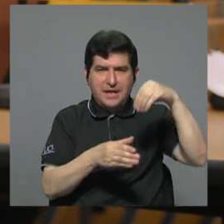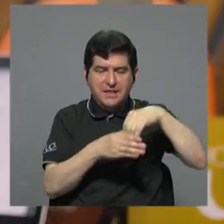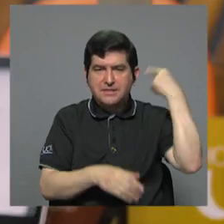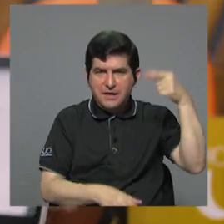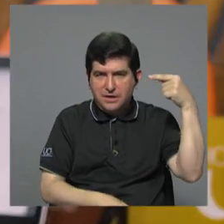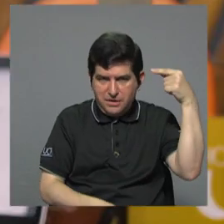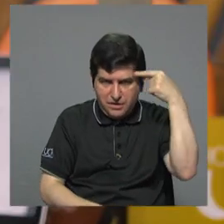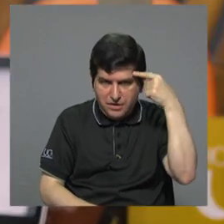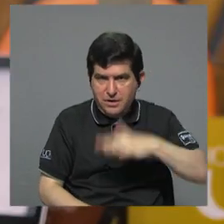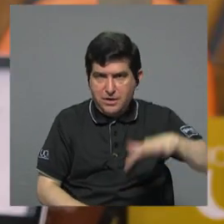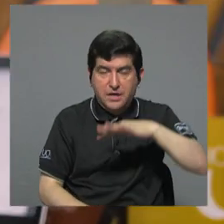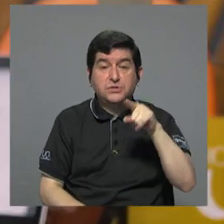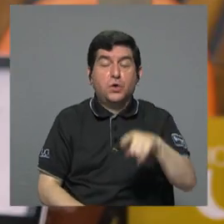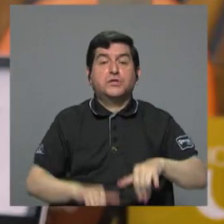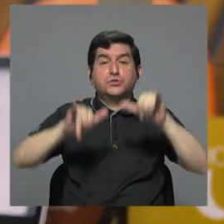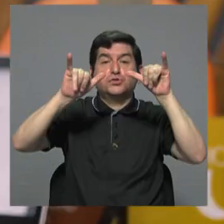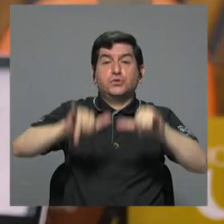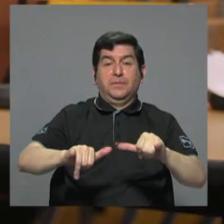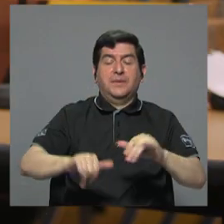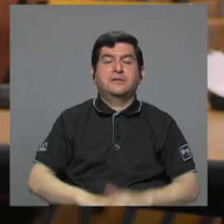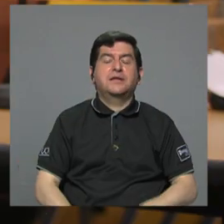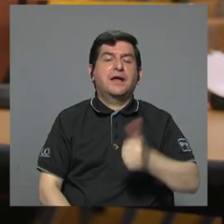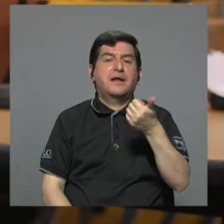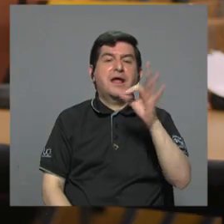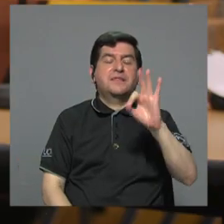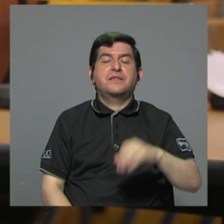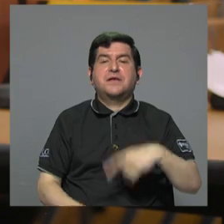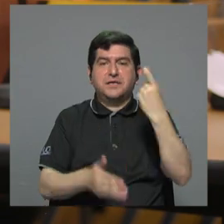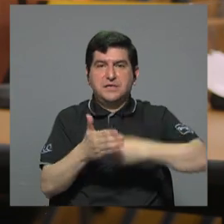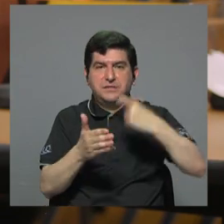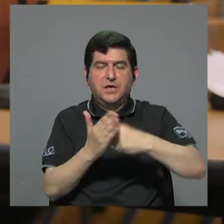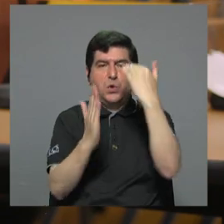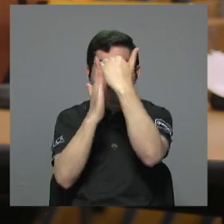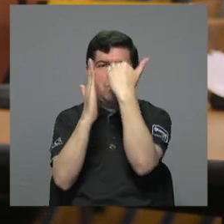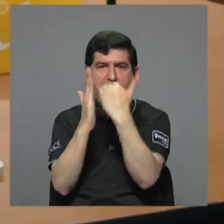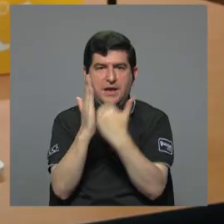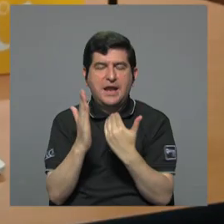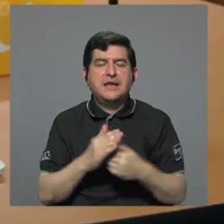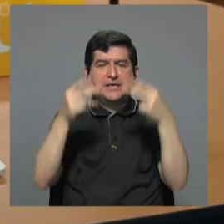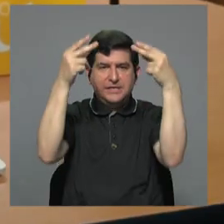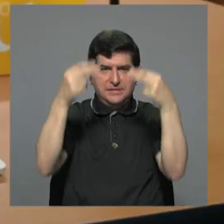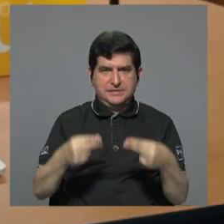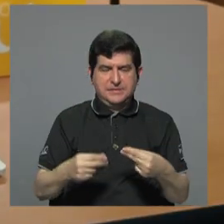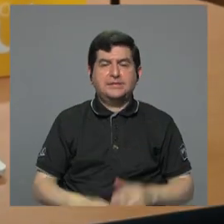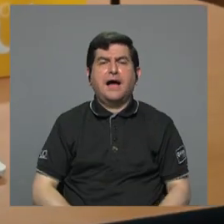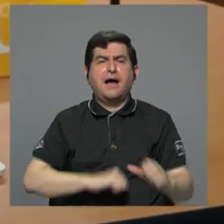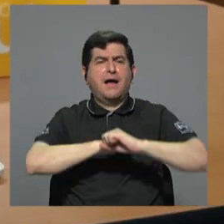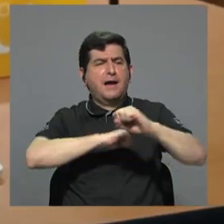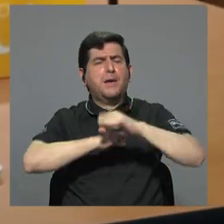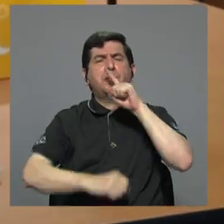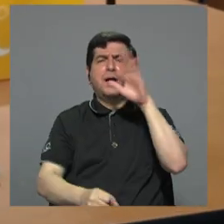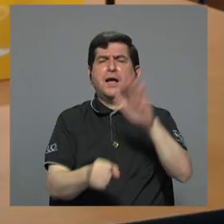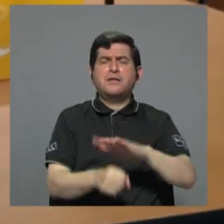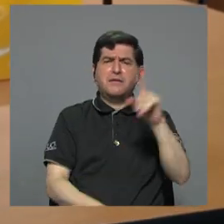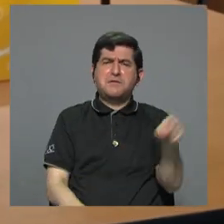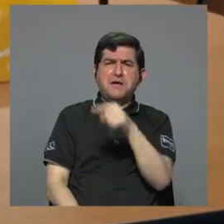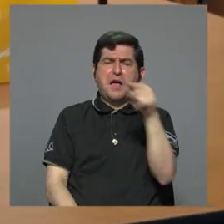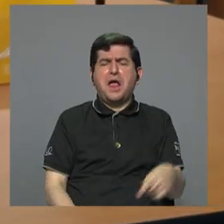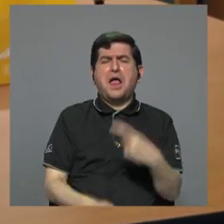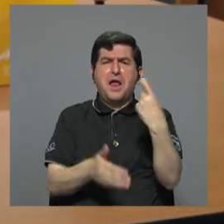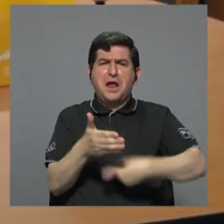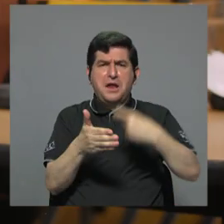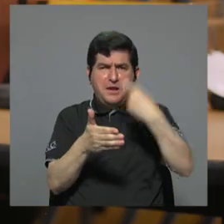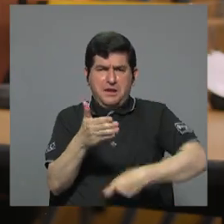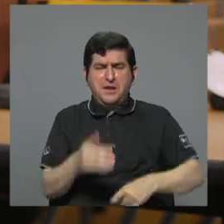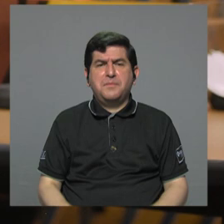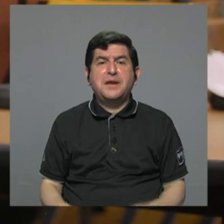estatales esto dejaría vigentes al menos 19 impuestos según la lista vigente de Hacienda la campaña promete la eliminación de impuestos que